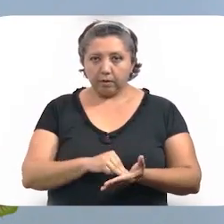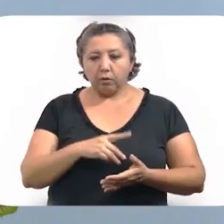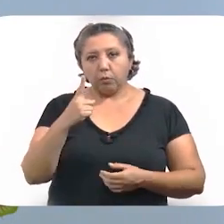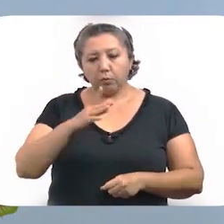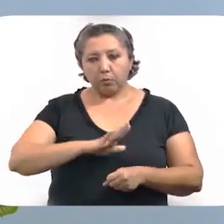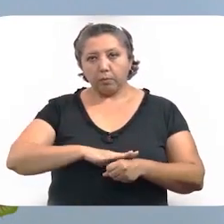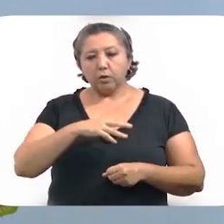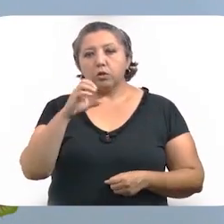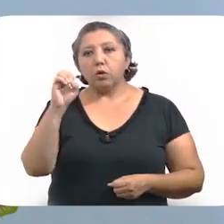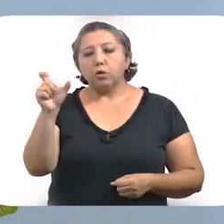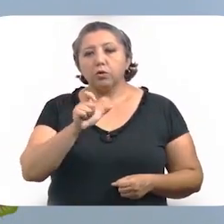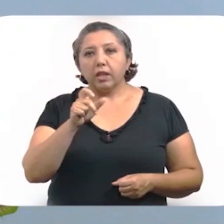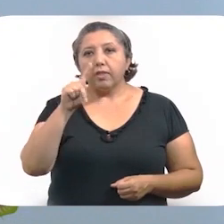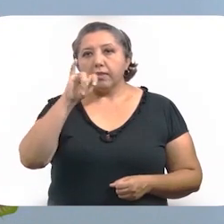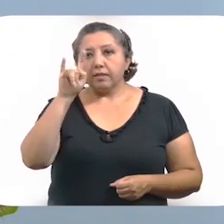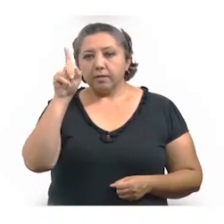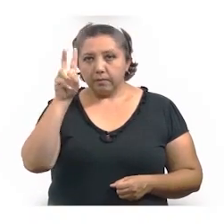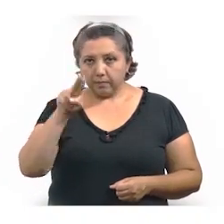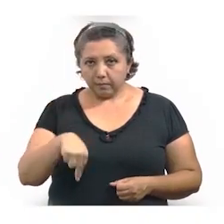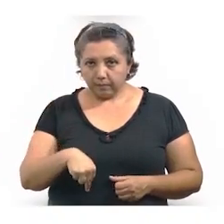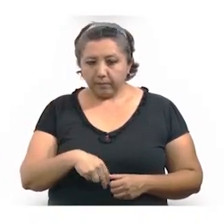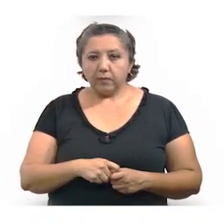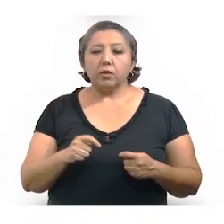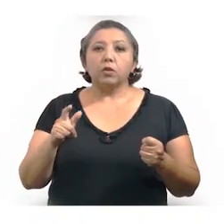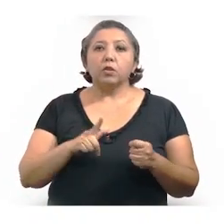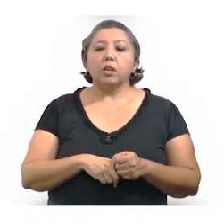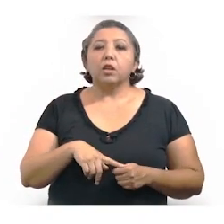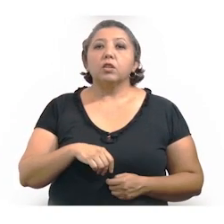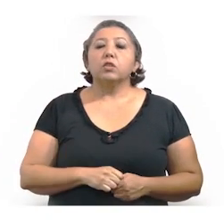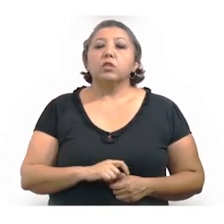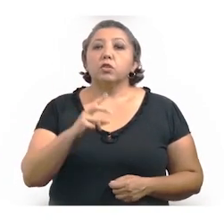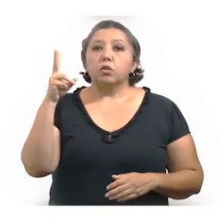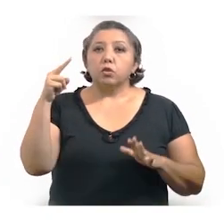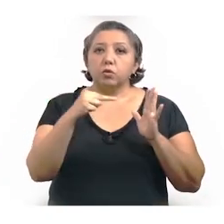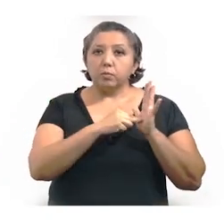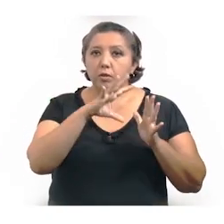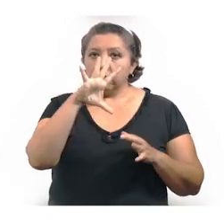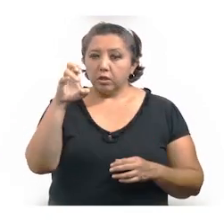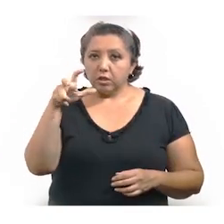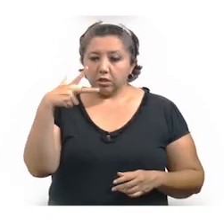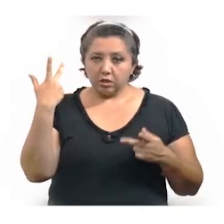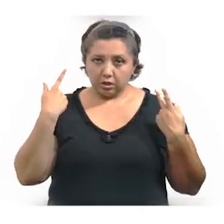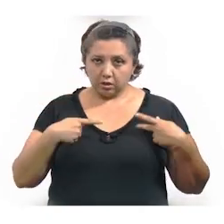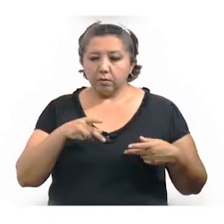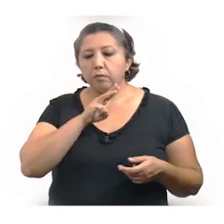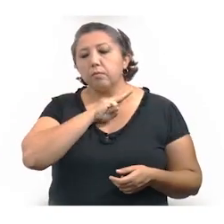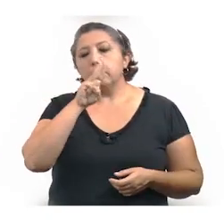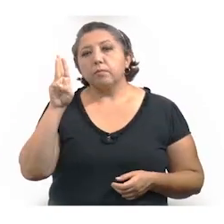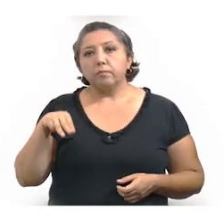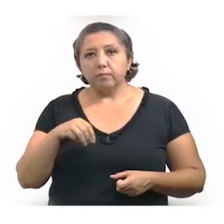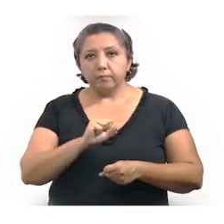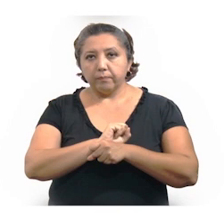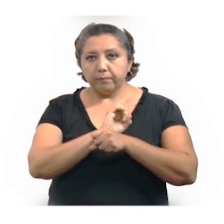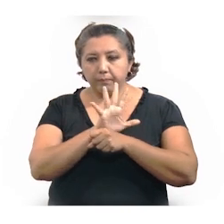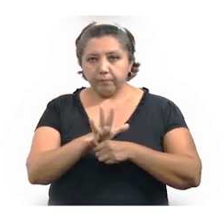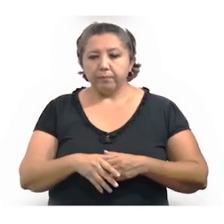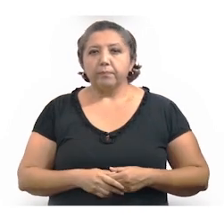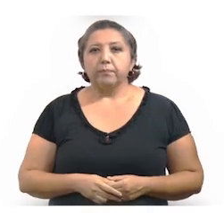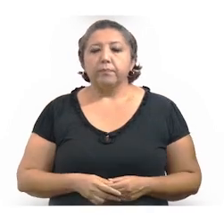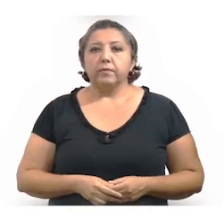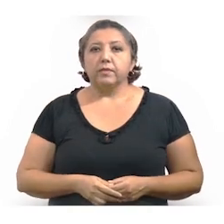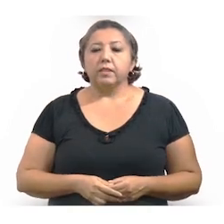y uno más en Oshkouskap y Tisimín. En total son 2,513 las personas fallecidas a causa del coronavirus.